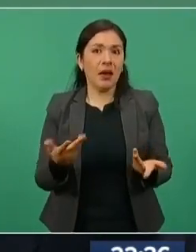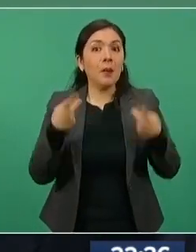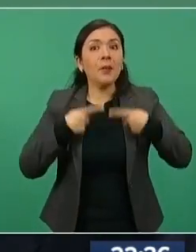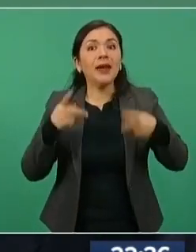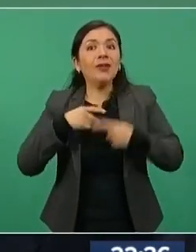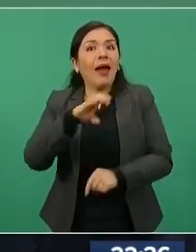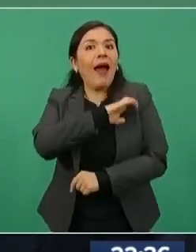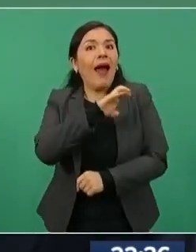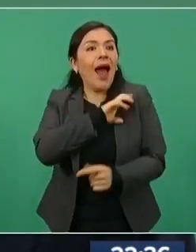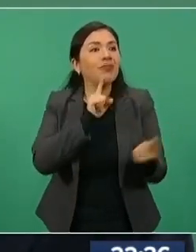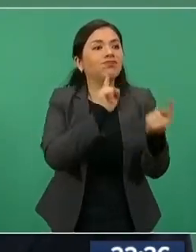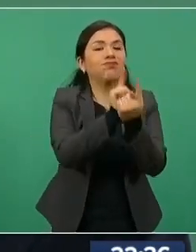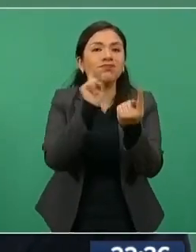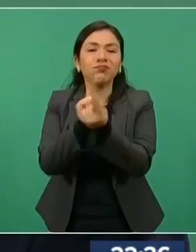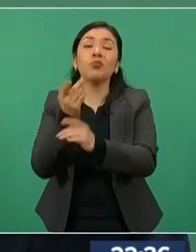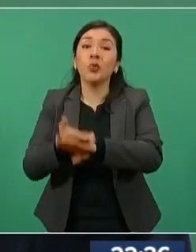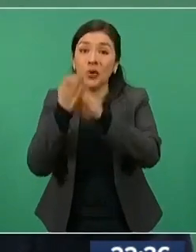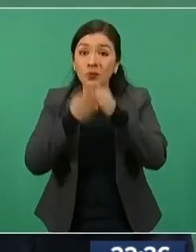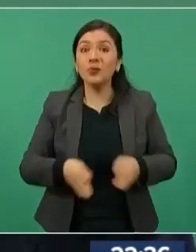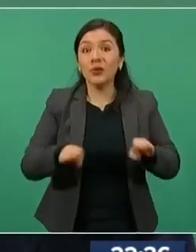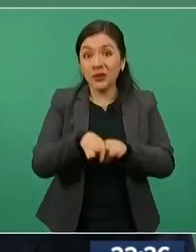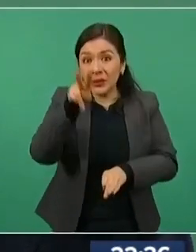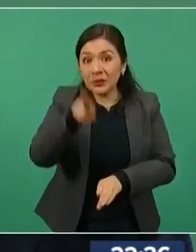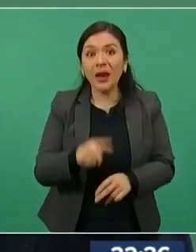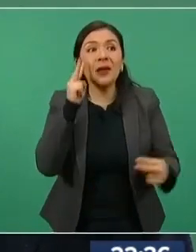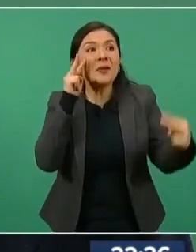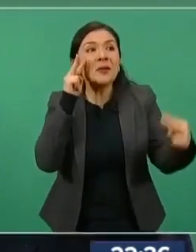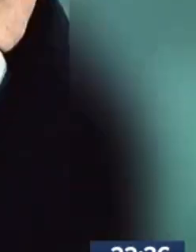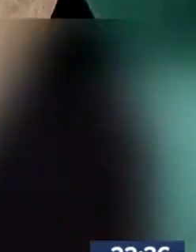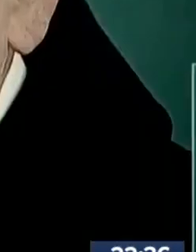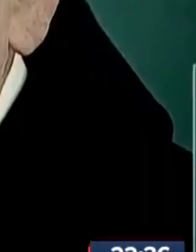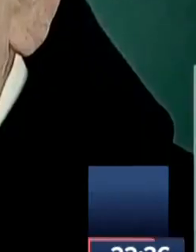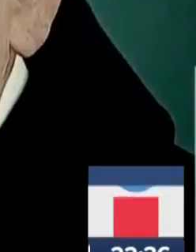seres queridos, que es muy importante vernos.